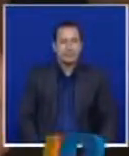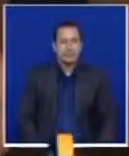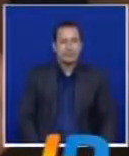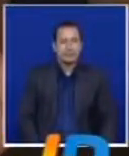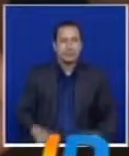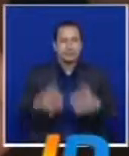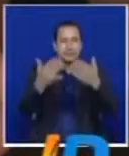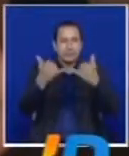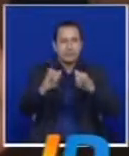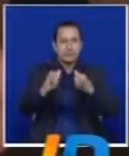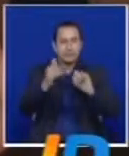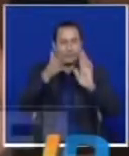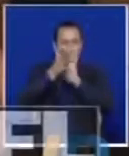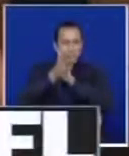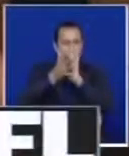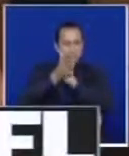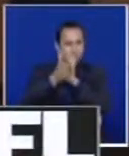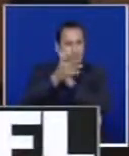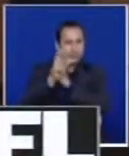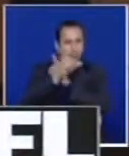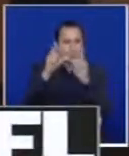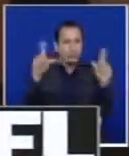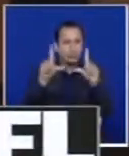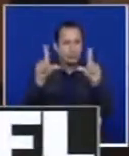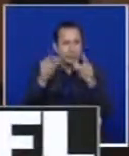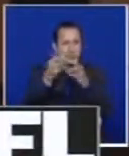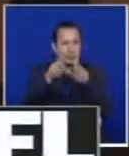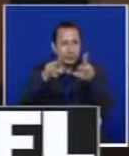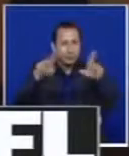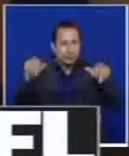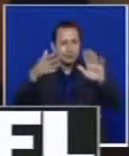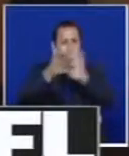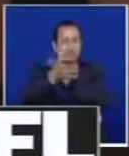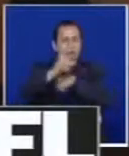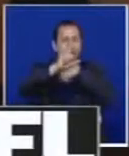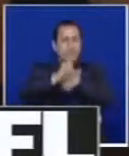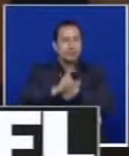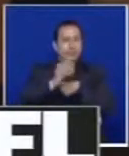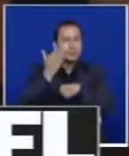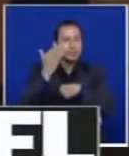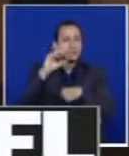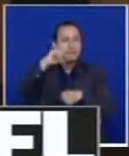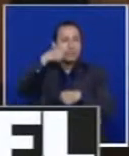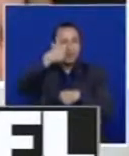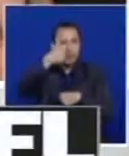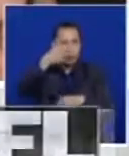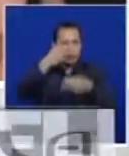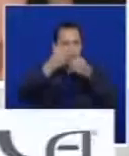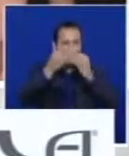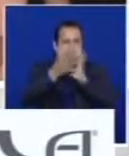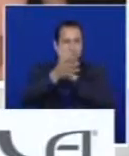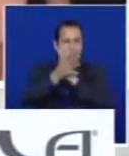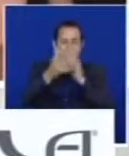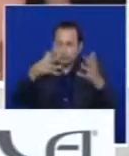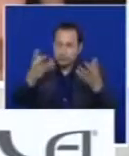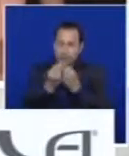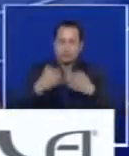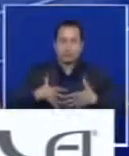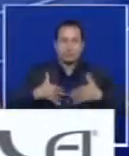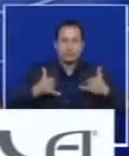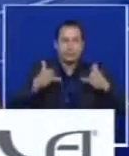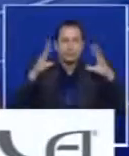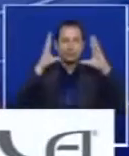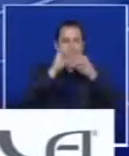Así llegamos al final de las notas del entretenimiento. Nosotros tenemos una cita de nuevo mañana con más información. Que tengan todos una feliz noche.